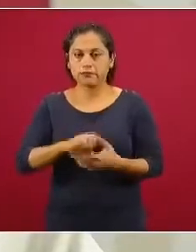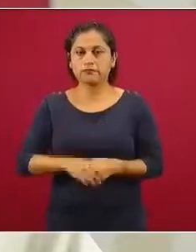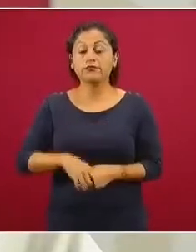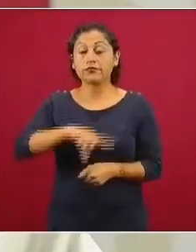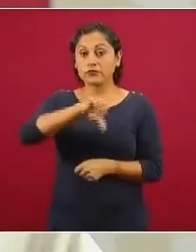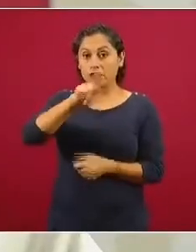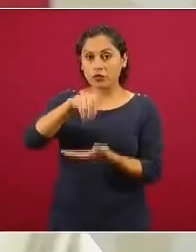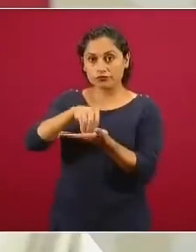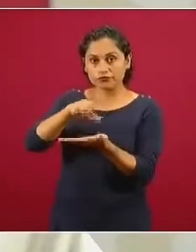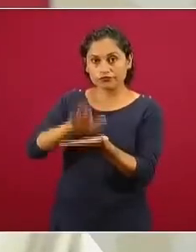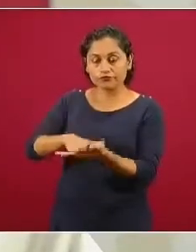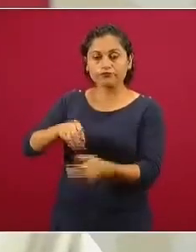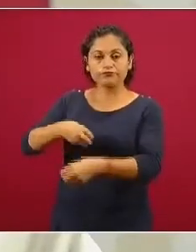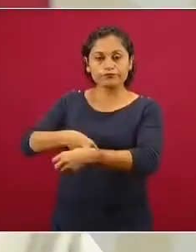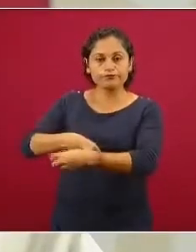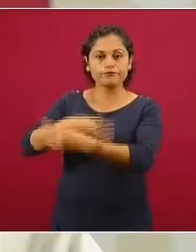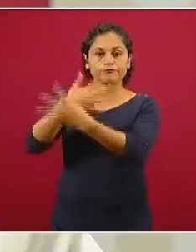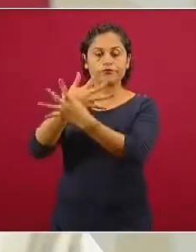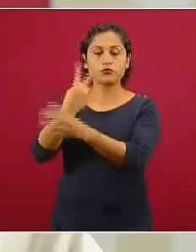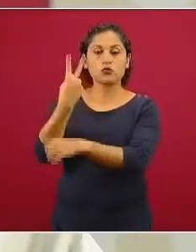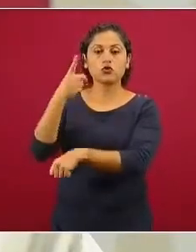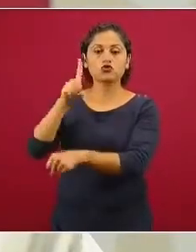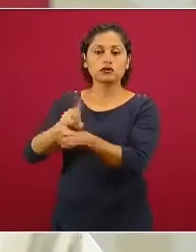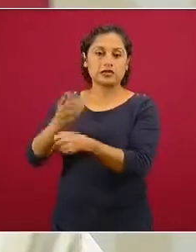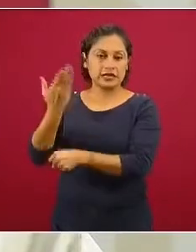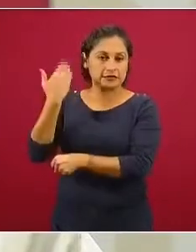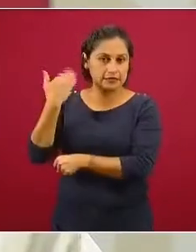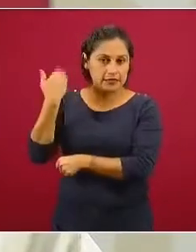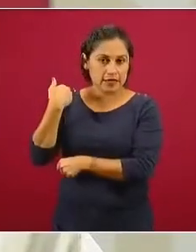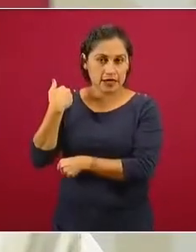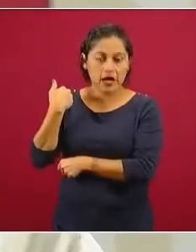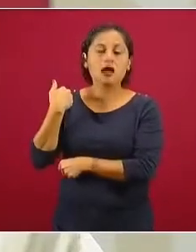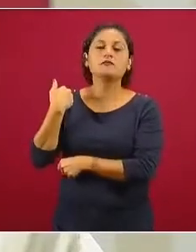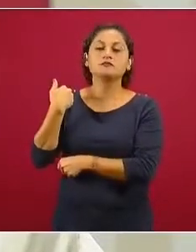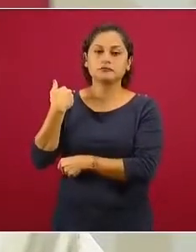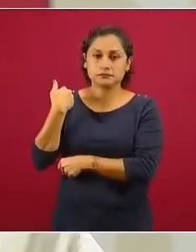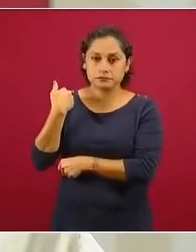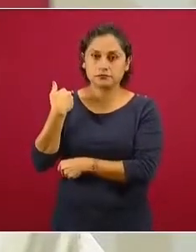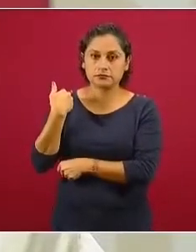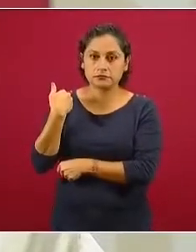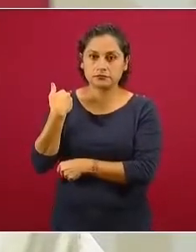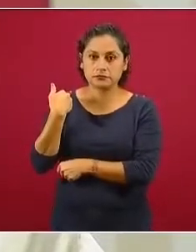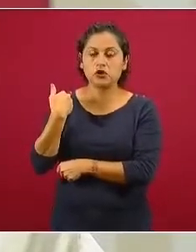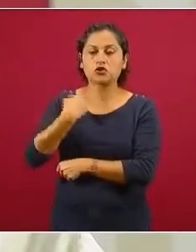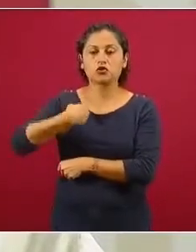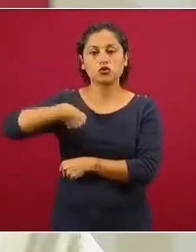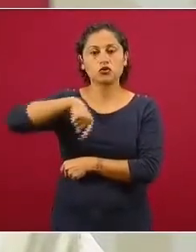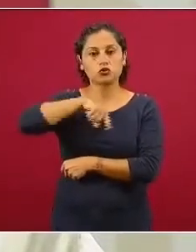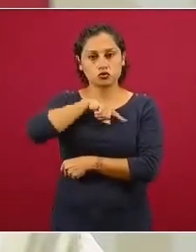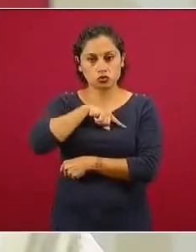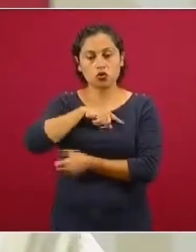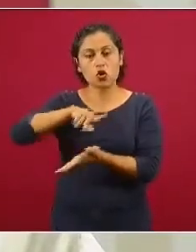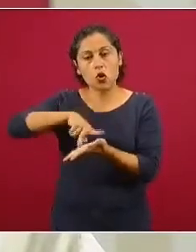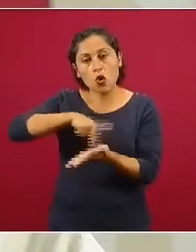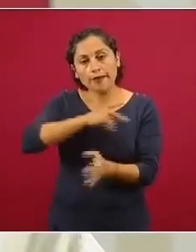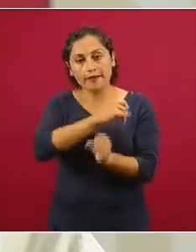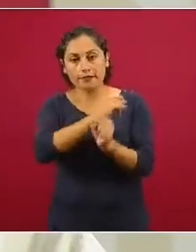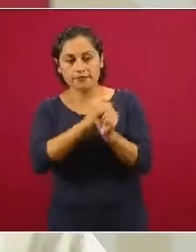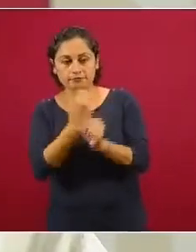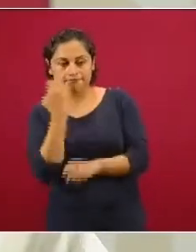reportado este caso hace dos días, tenemos algunas pruebas que corrimos nuevamente,